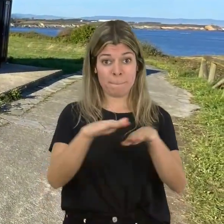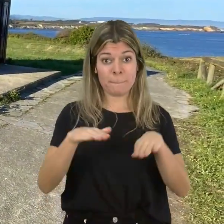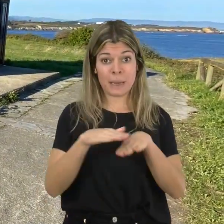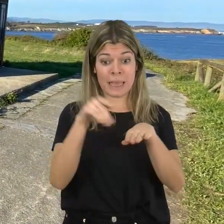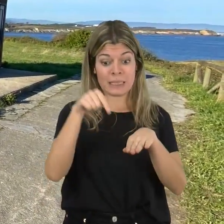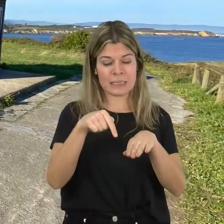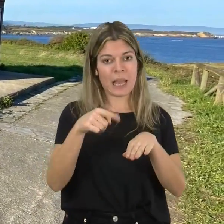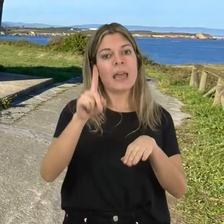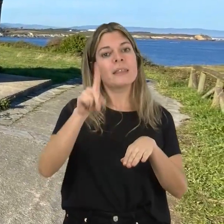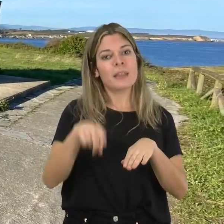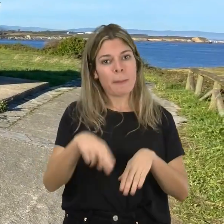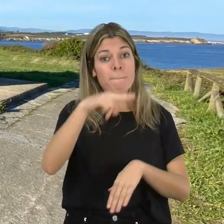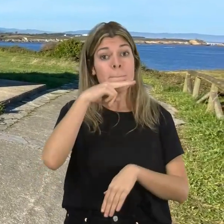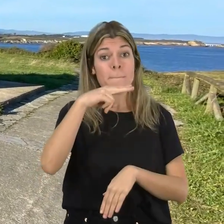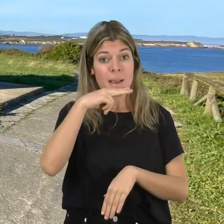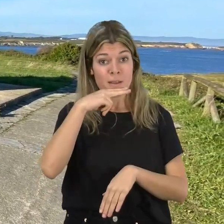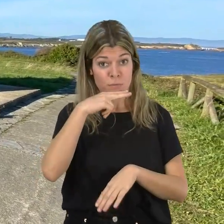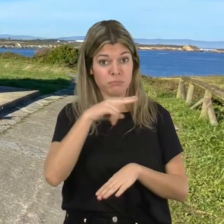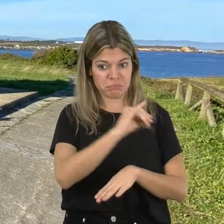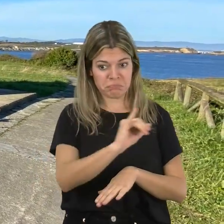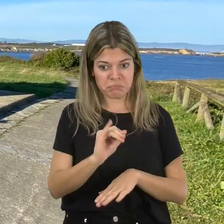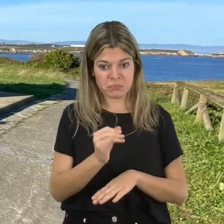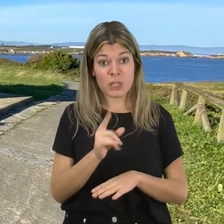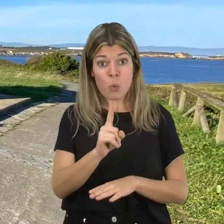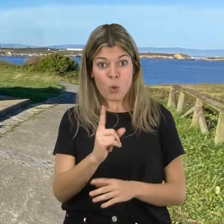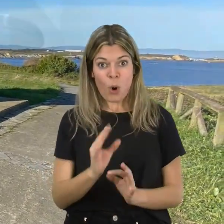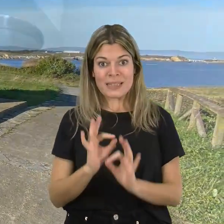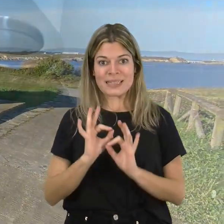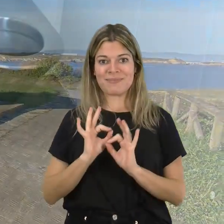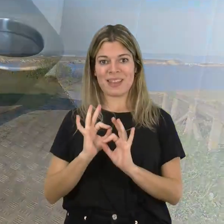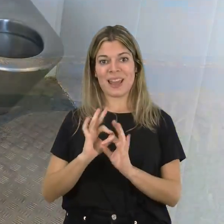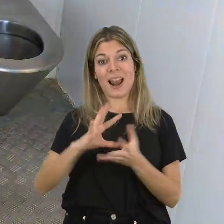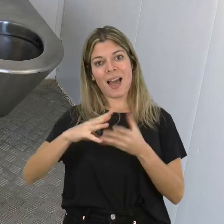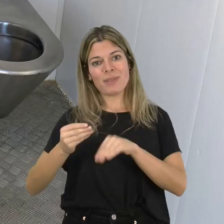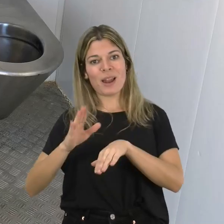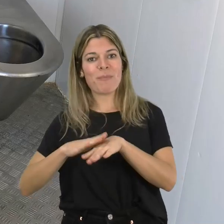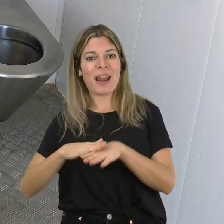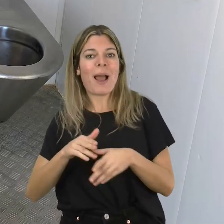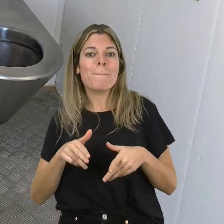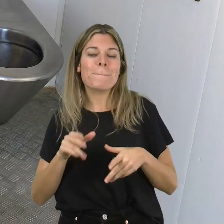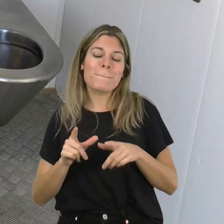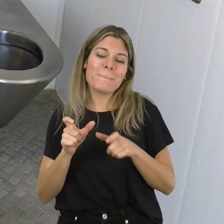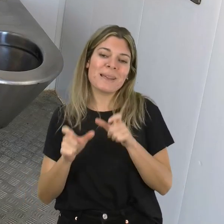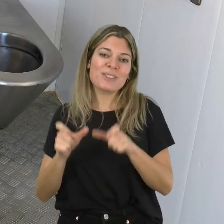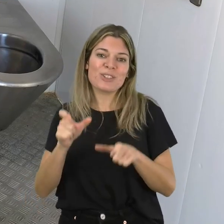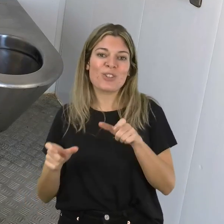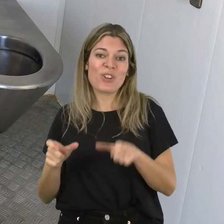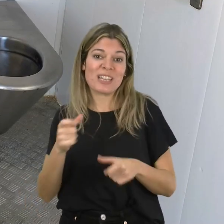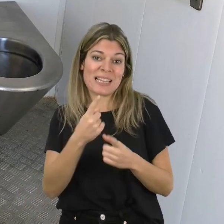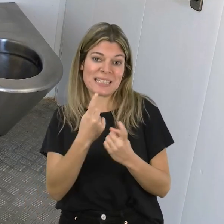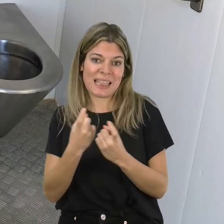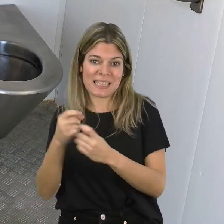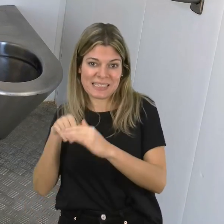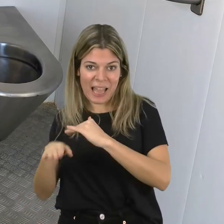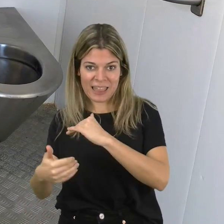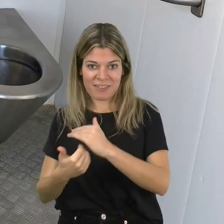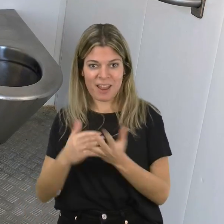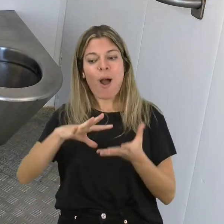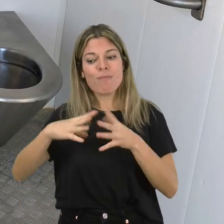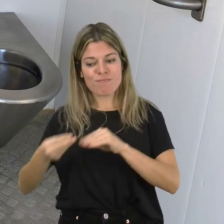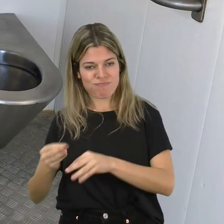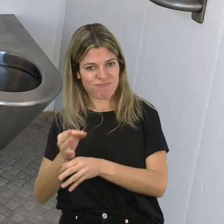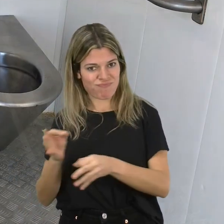La playa de Arnau cuenta también con aseos y uno de ellos está especialmente adaptado para personas con necesidades de accesibilidad.